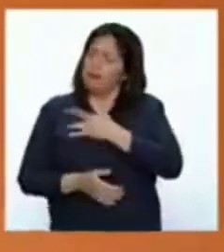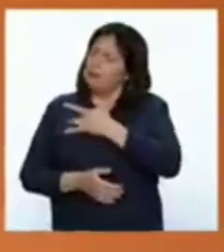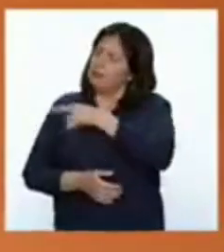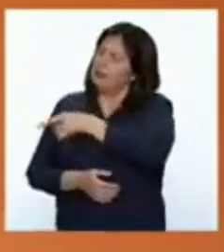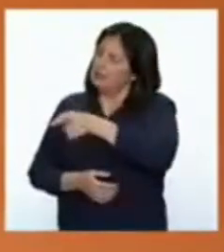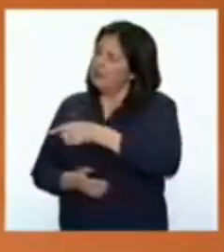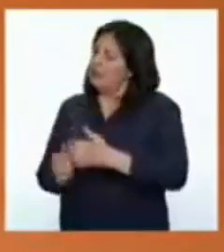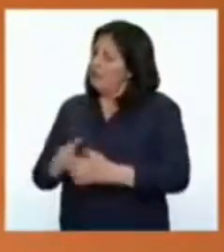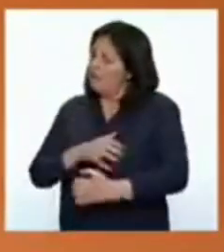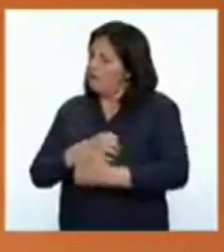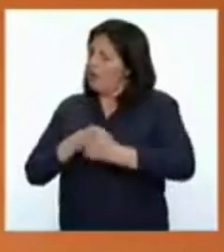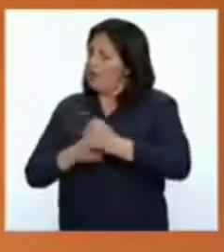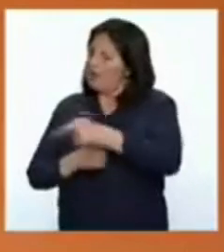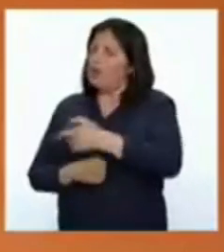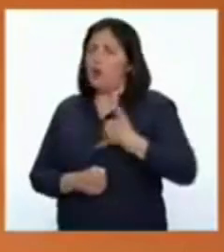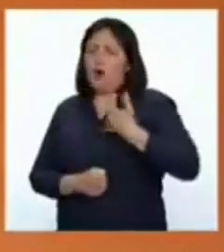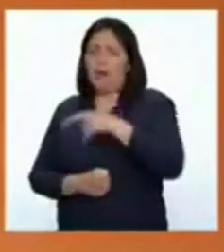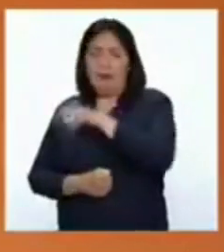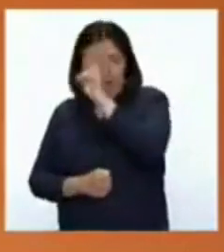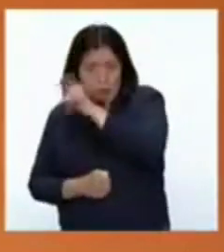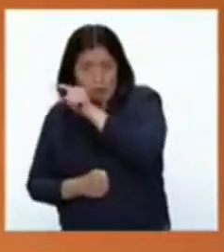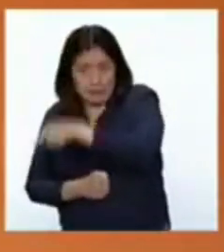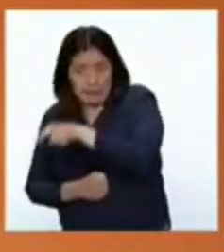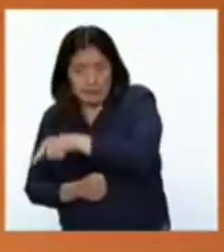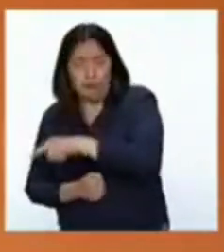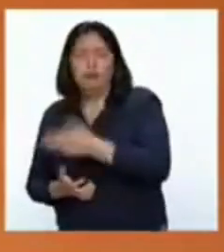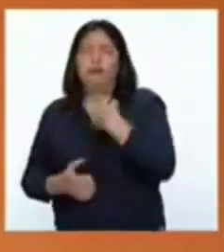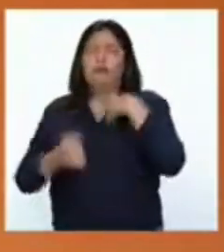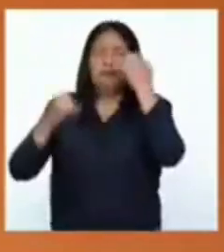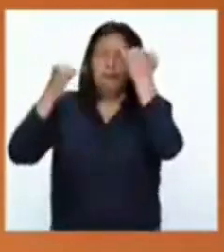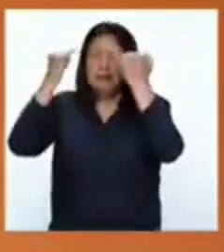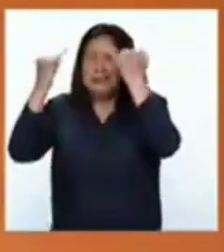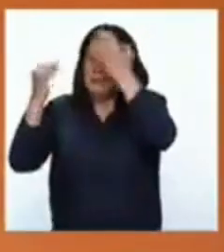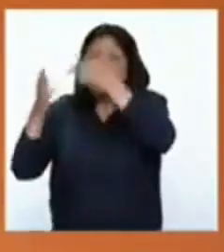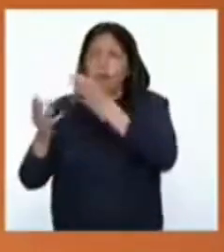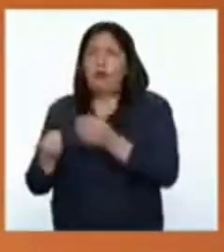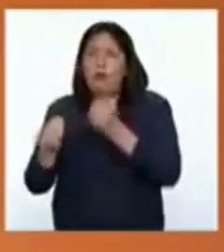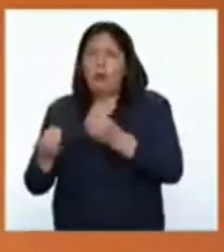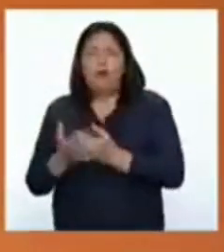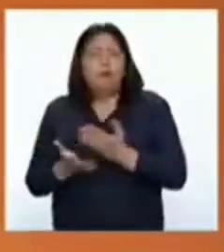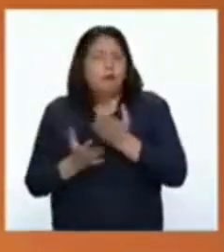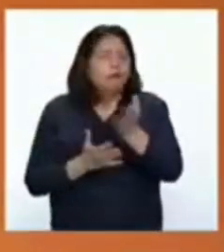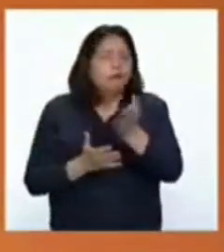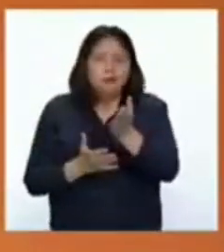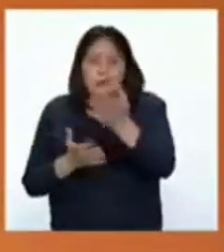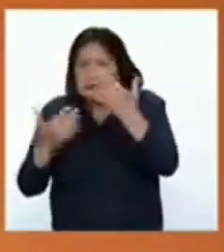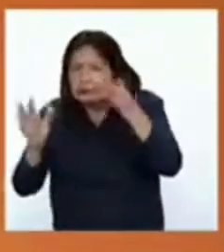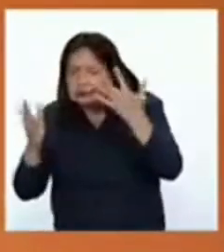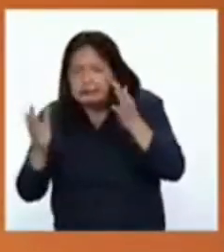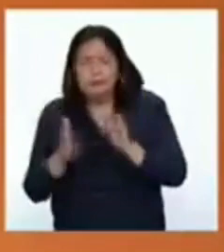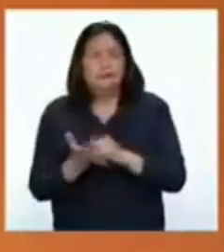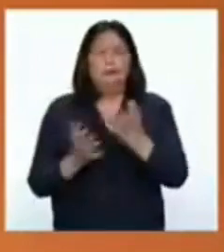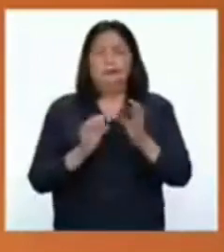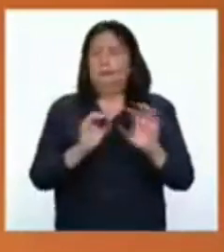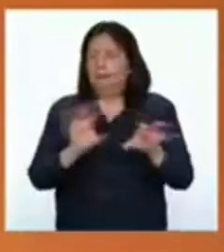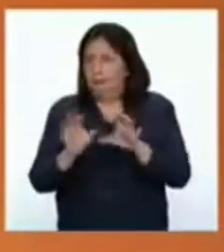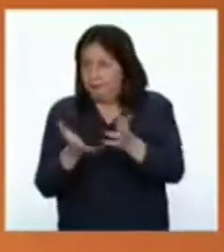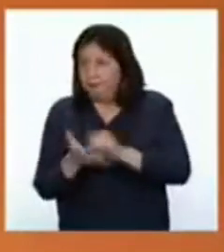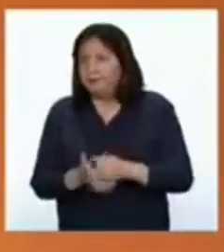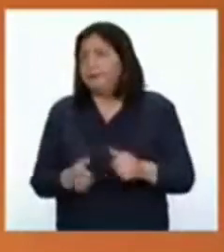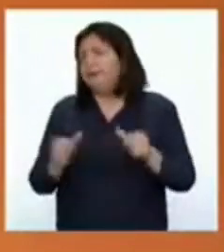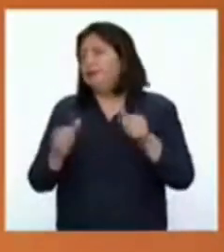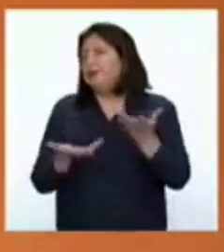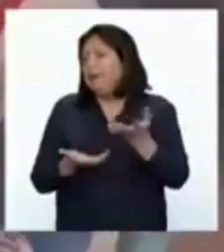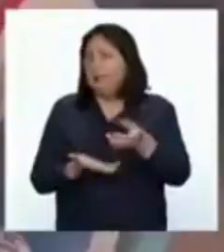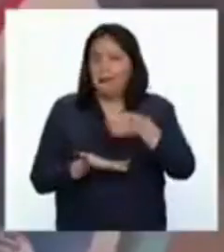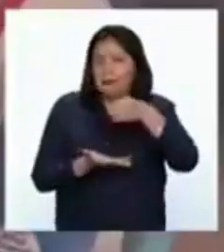los jóvenes del Perú para que ellos puedan generar iniciativas o puedan intervenir en iniciativas ya existentes relacionadas a malnutrición.